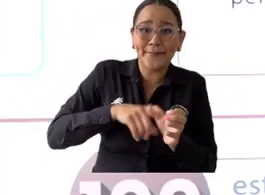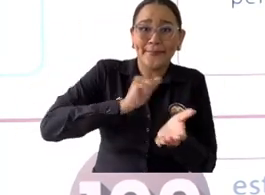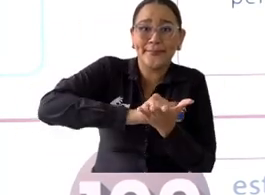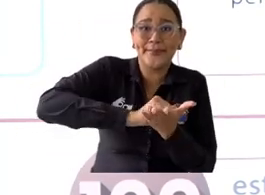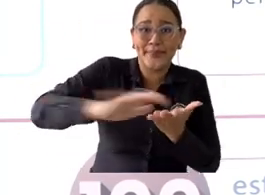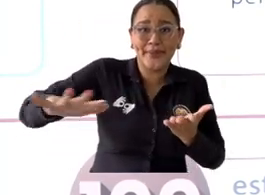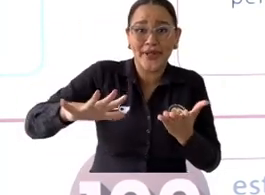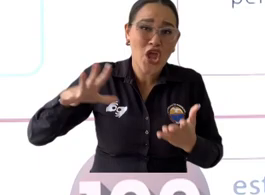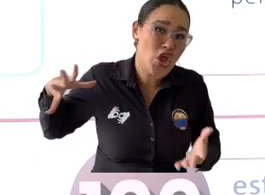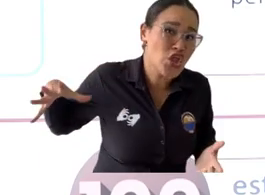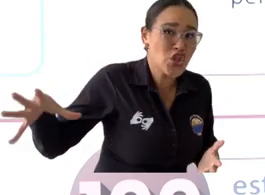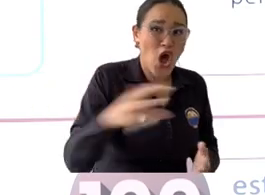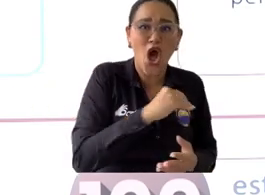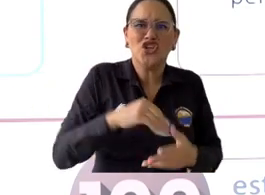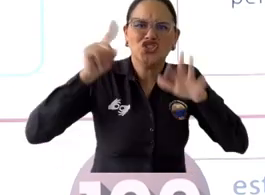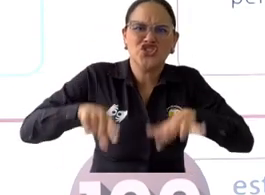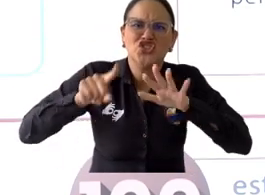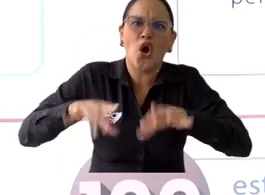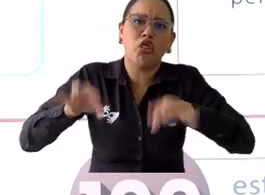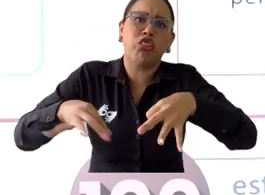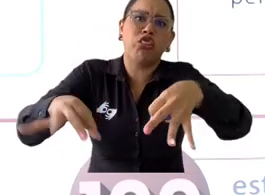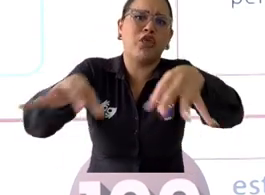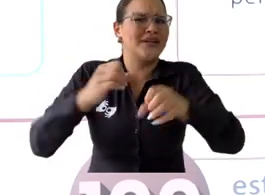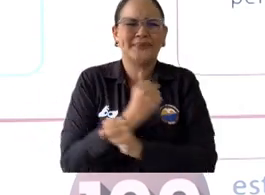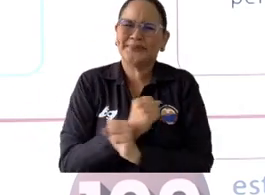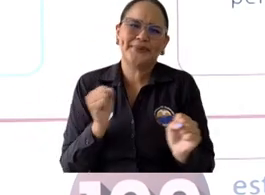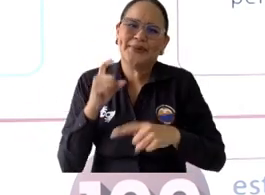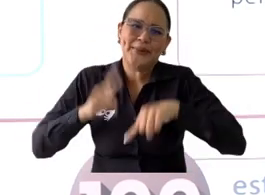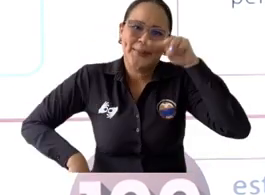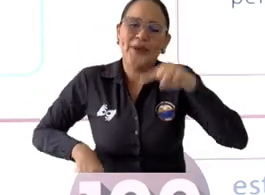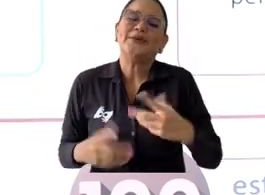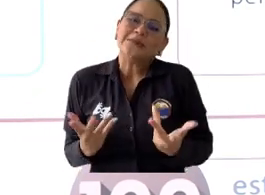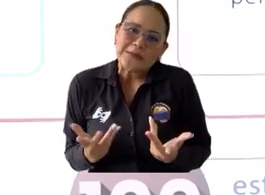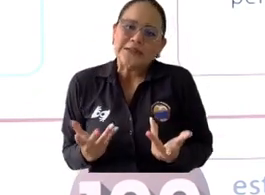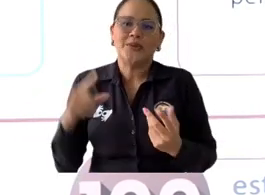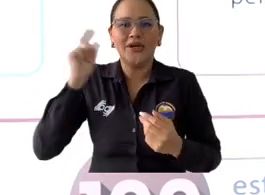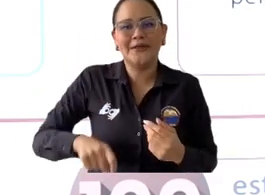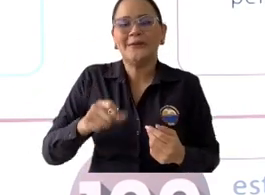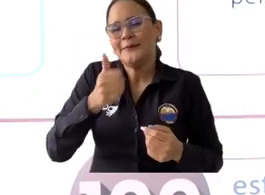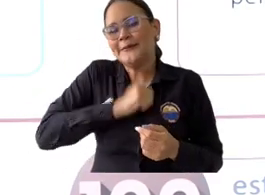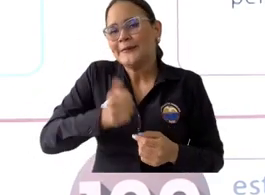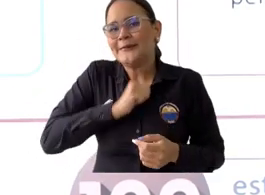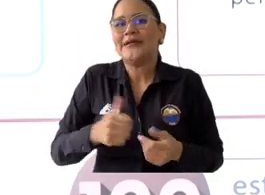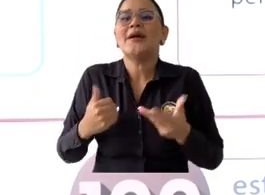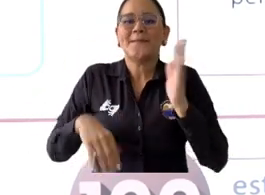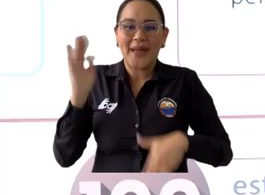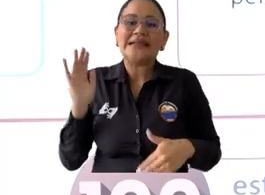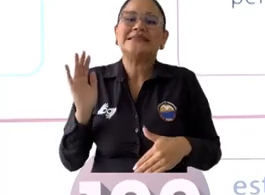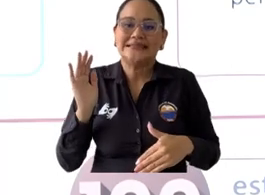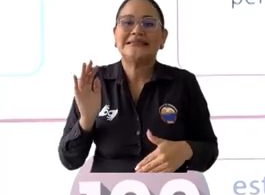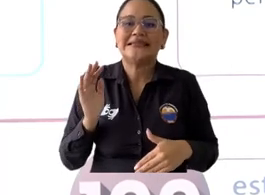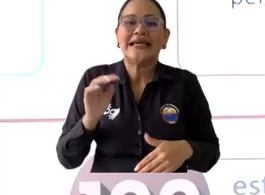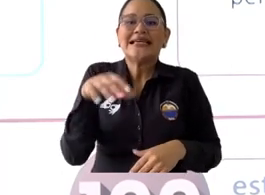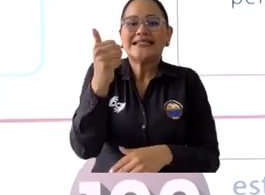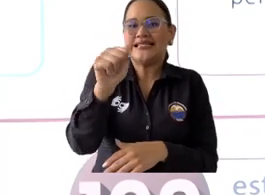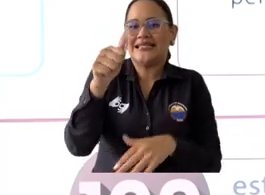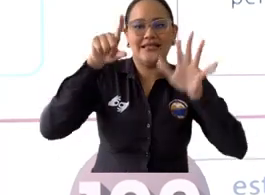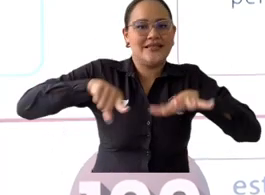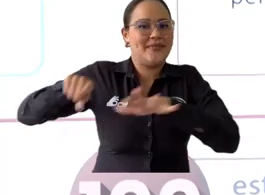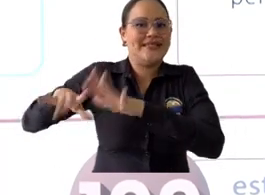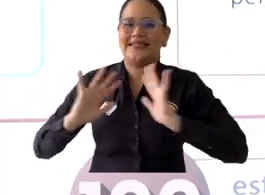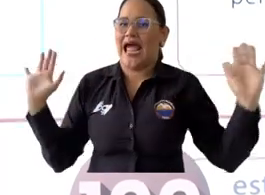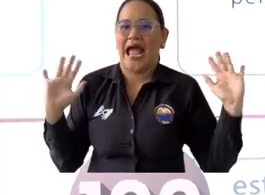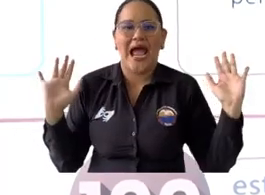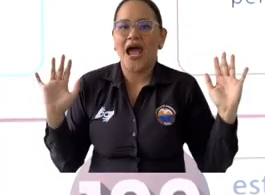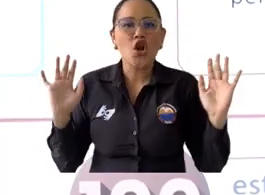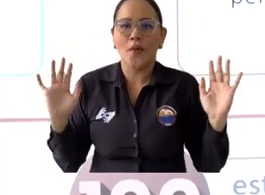otra persona que hubiese podido cursar una carrera y terminarla en el tiempo. Así que yo quiero pedirles que reflexionemos en torno a eso, profesores, estudiantes, porque